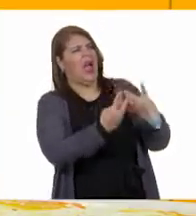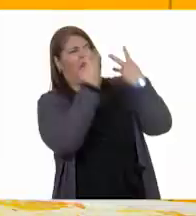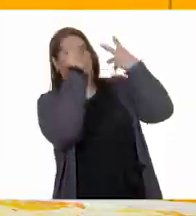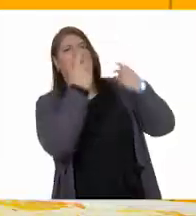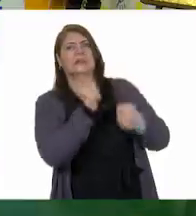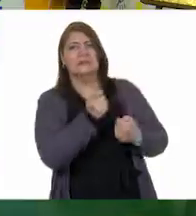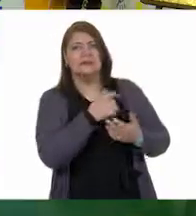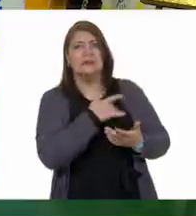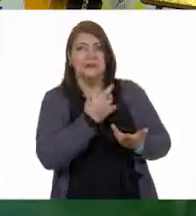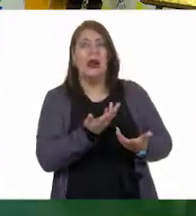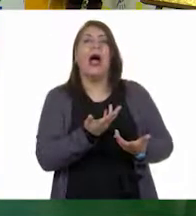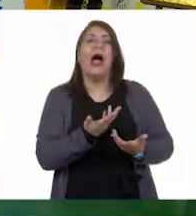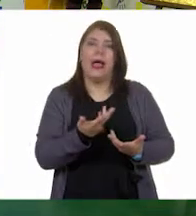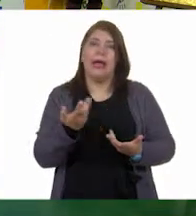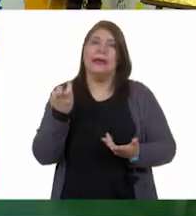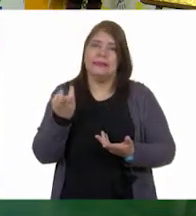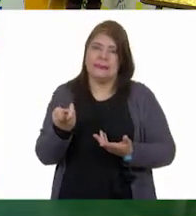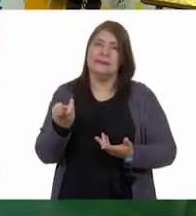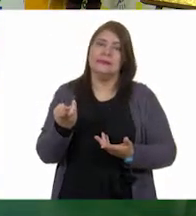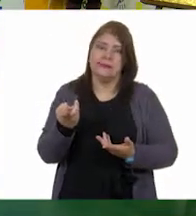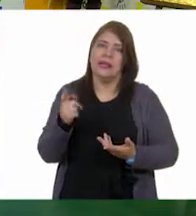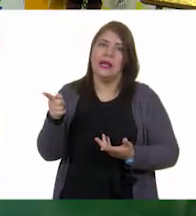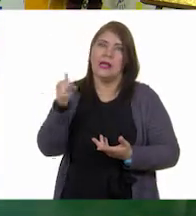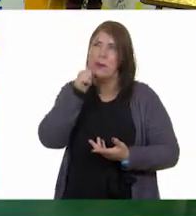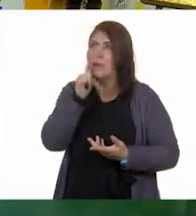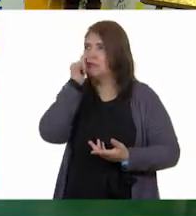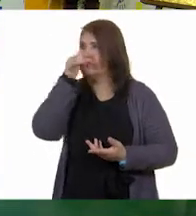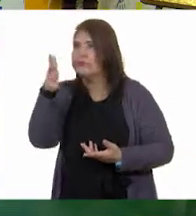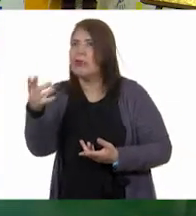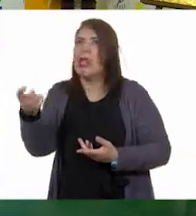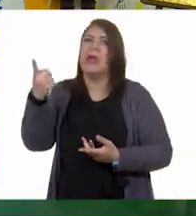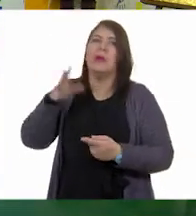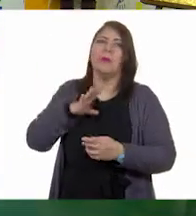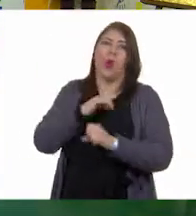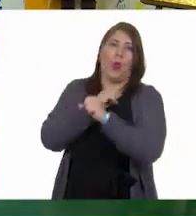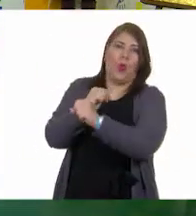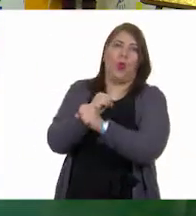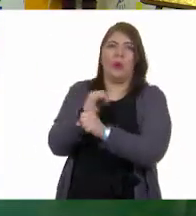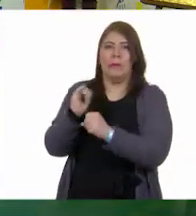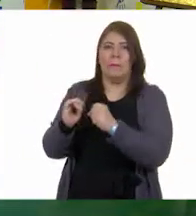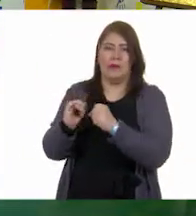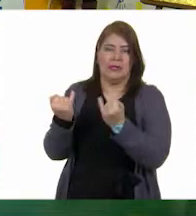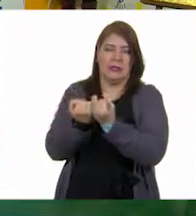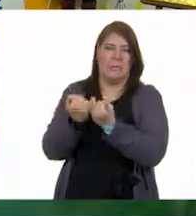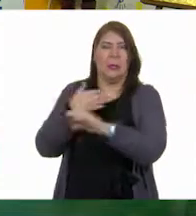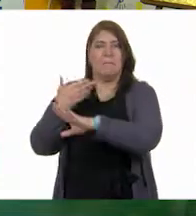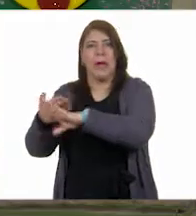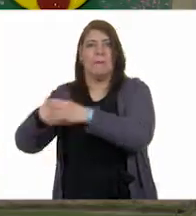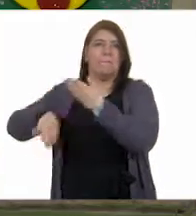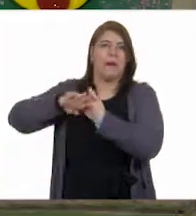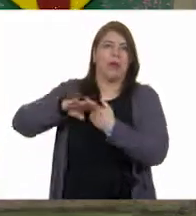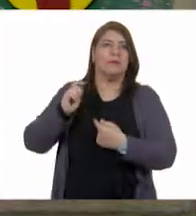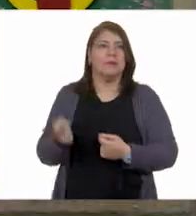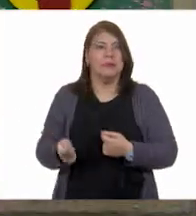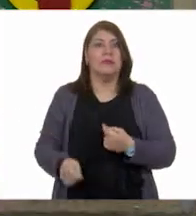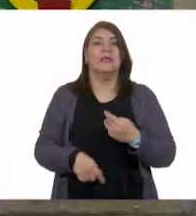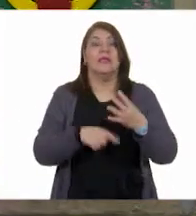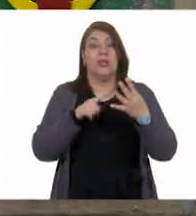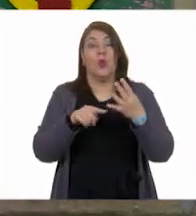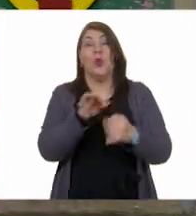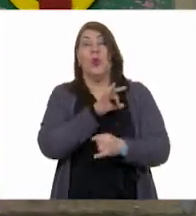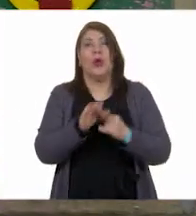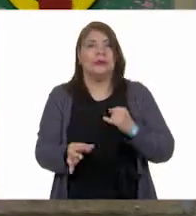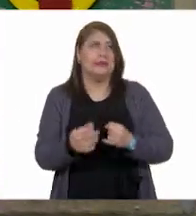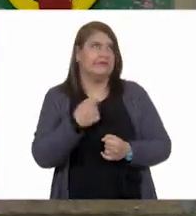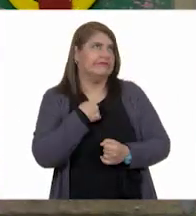Exactamente, porque él va a querer defenderse de las agresiones. Sí. Y por último, Erick. Algo que no coincido, que